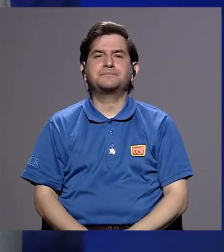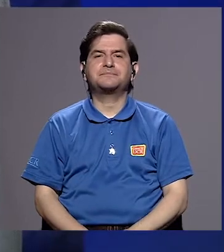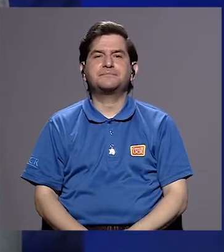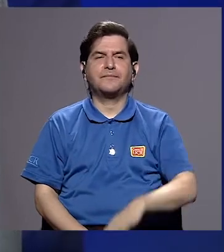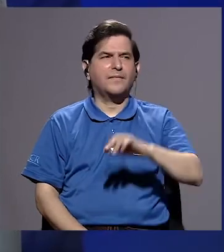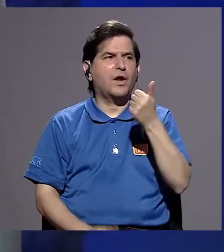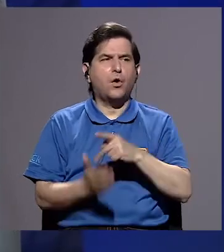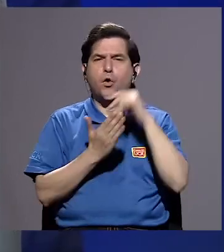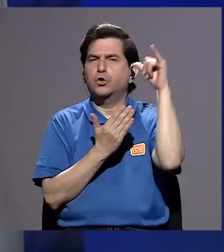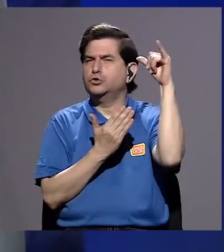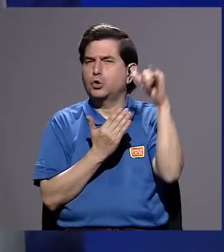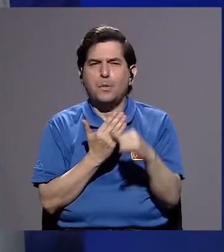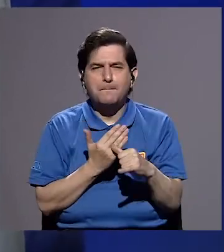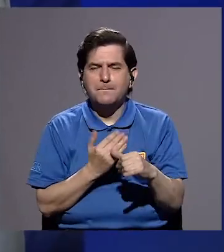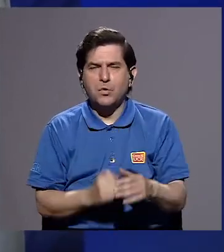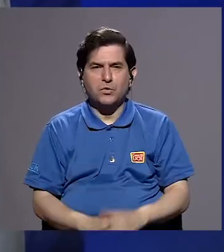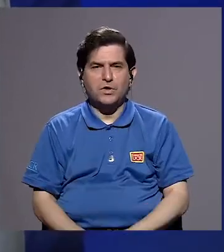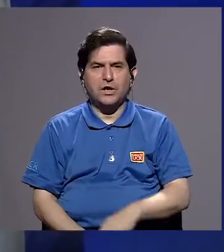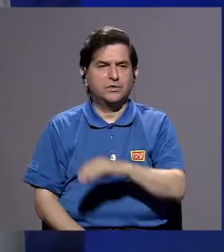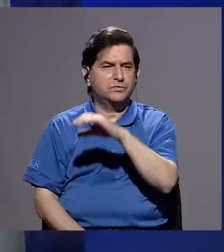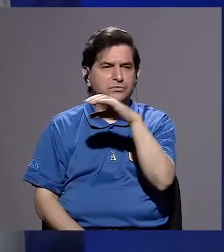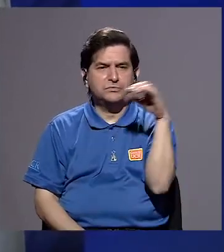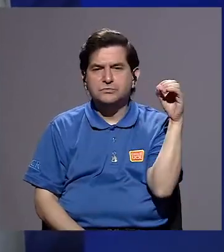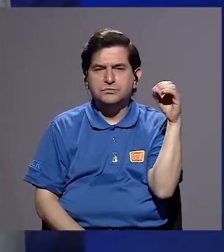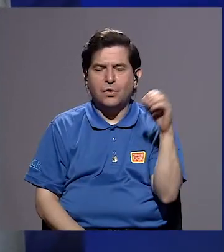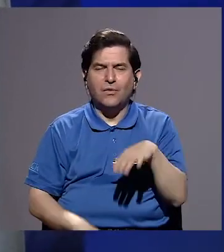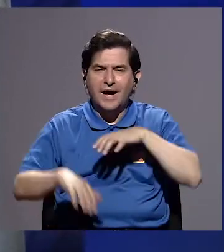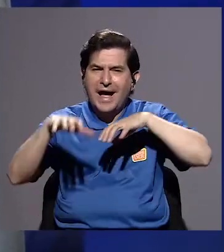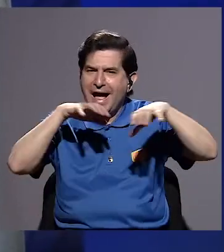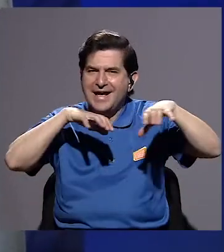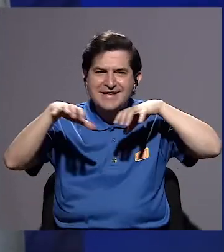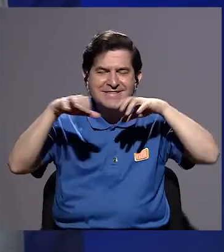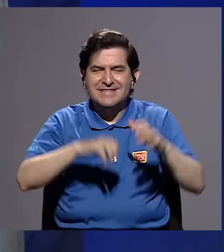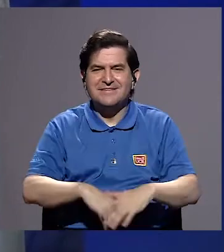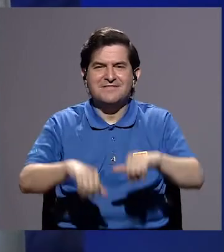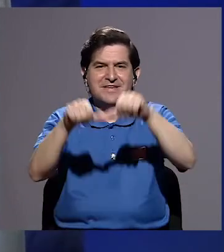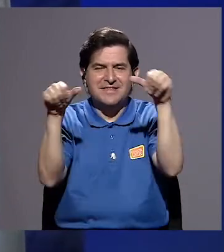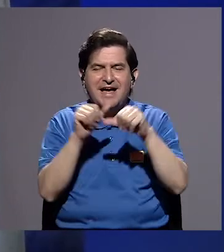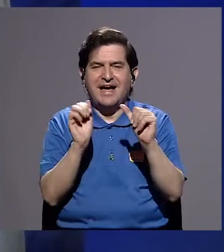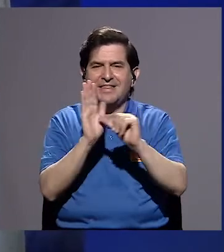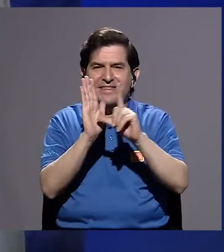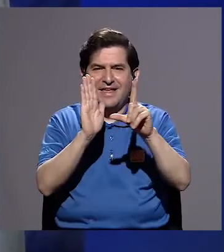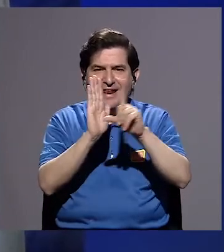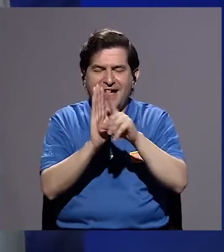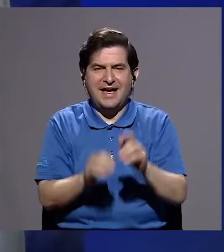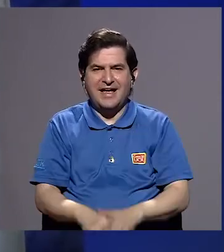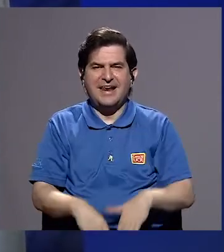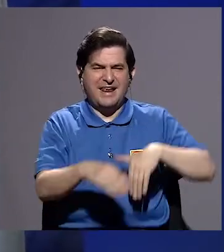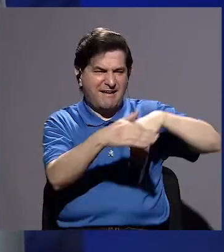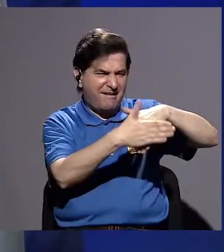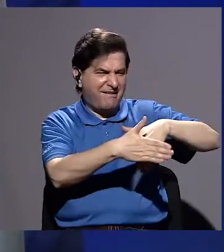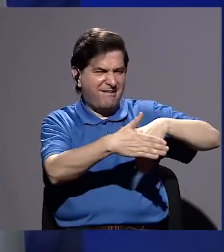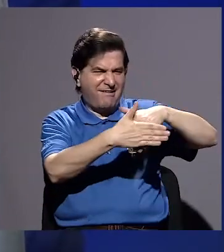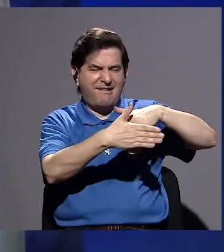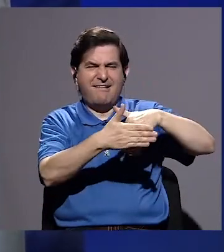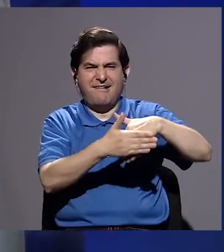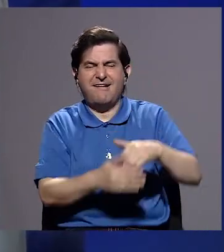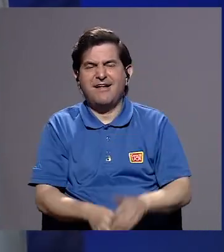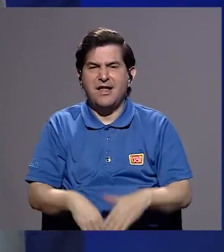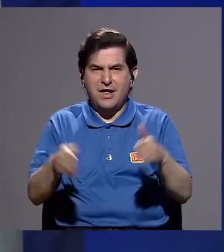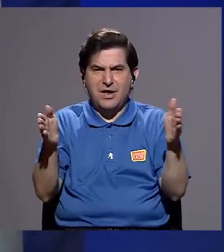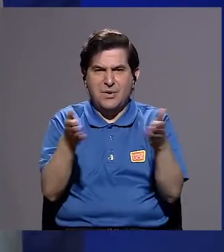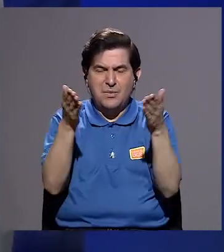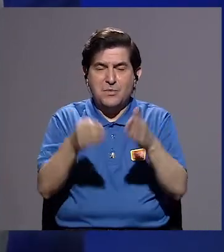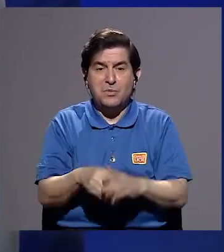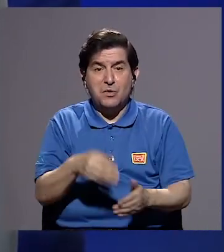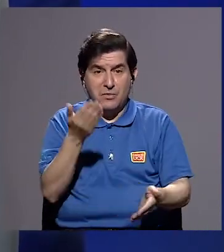proyectos, qué otras actividades en el ámbito legislativo fueron obstaculizadas,